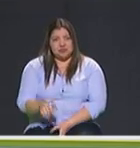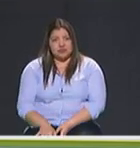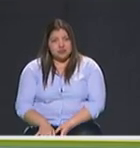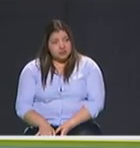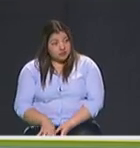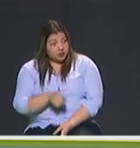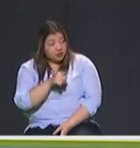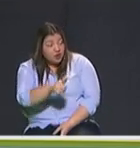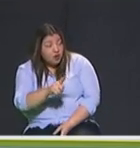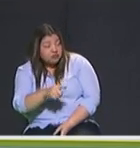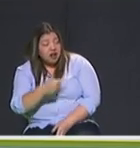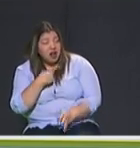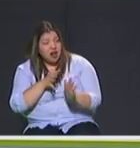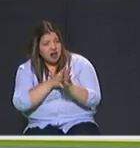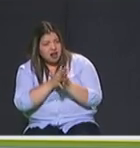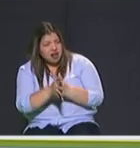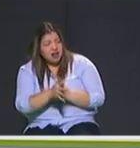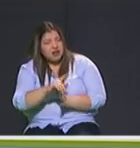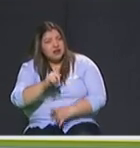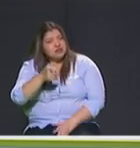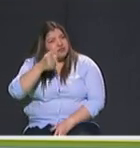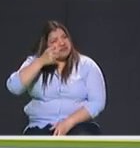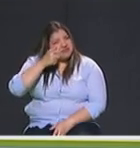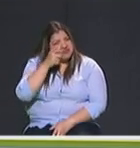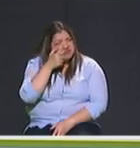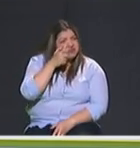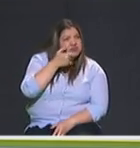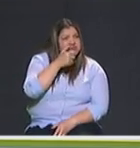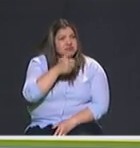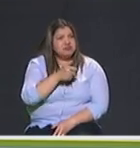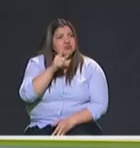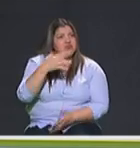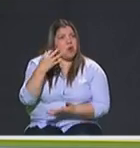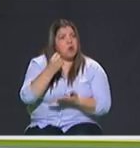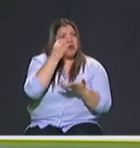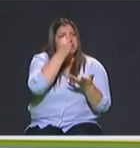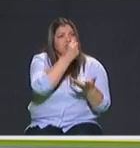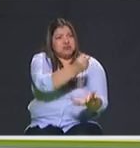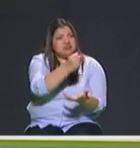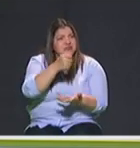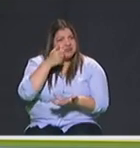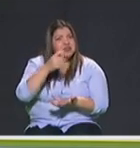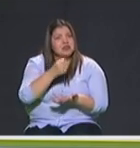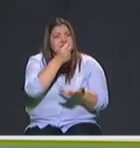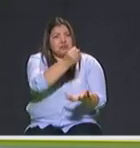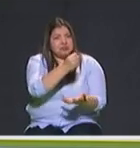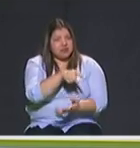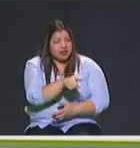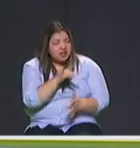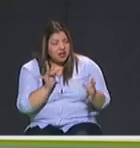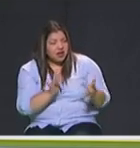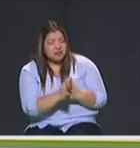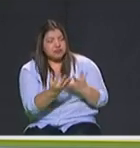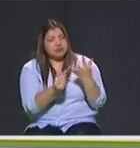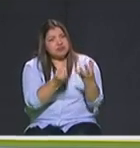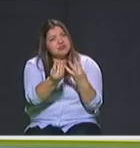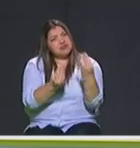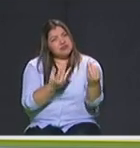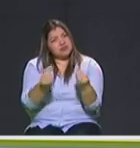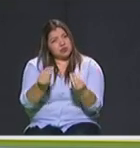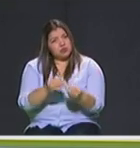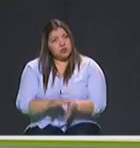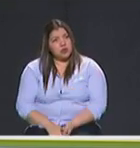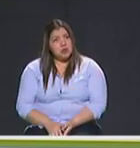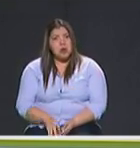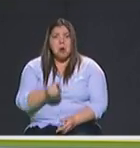hacienda y según le logré entender es para perseguirlas, los recursos de los grupos delincuenciales. Muchos de esos recursos nunca entran a